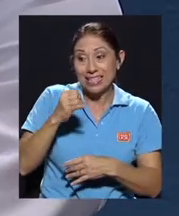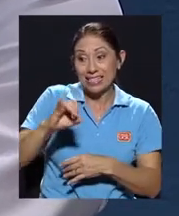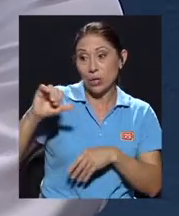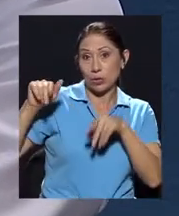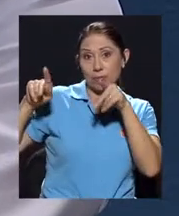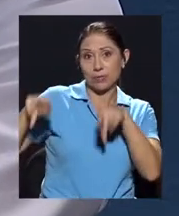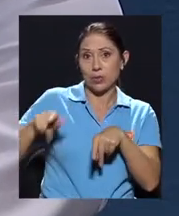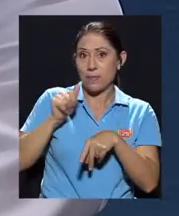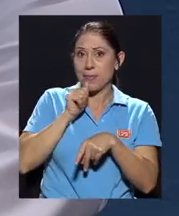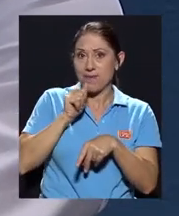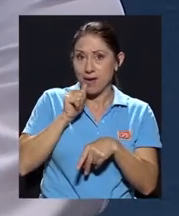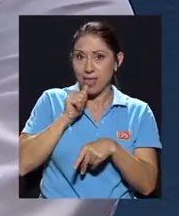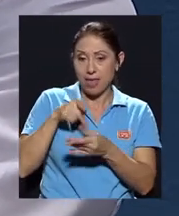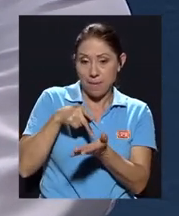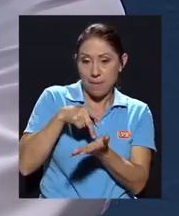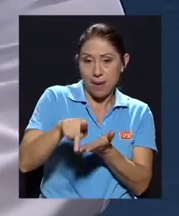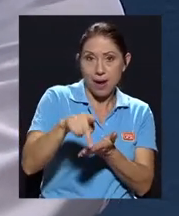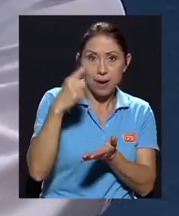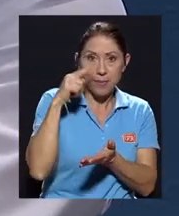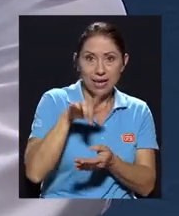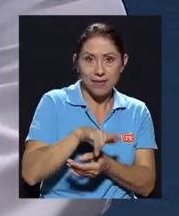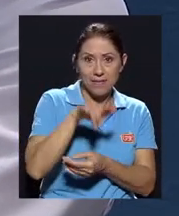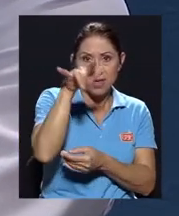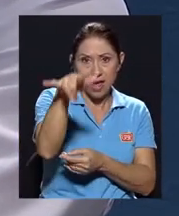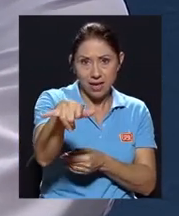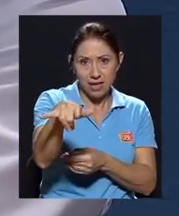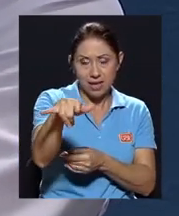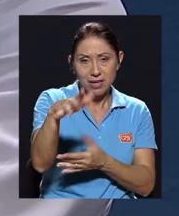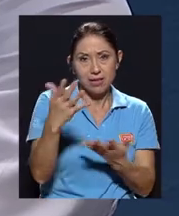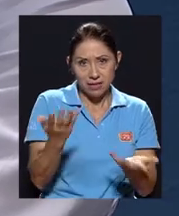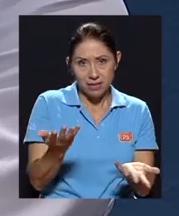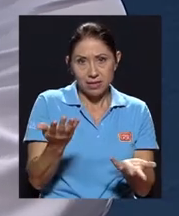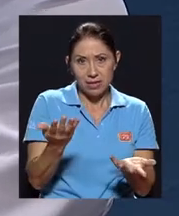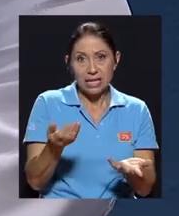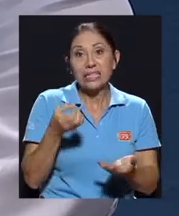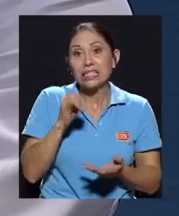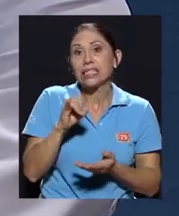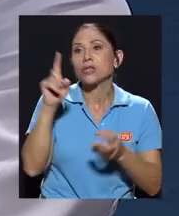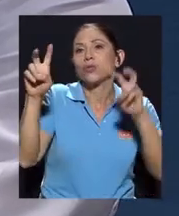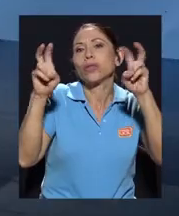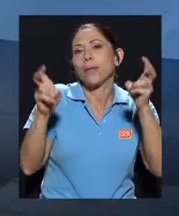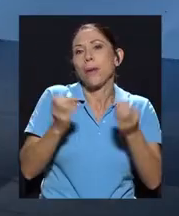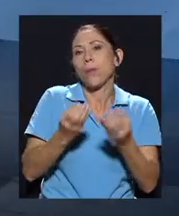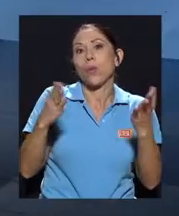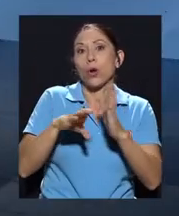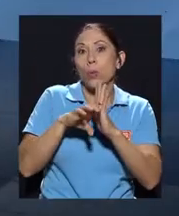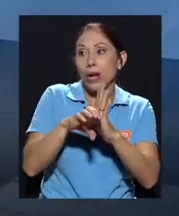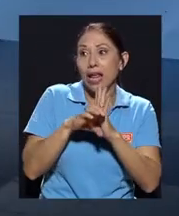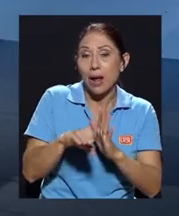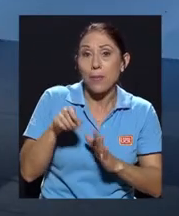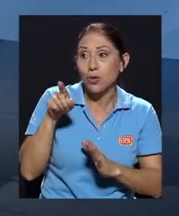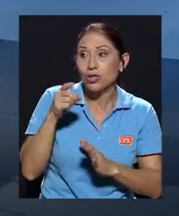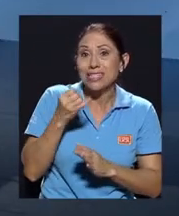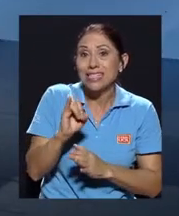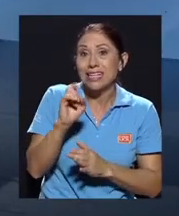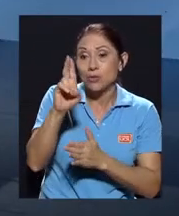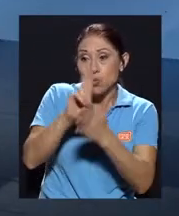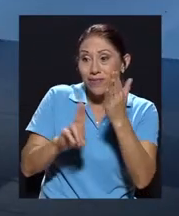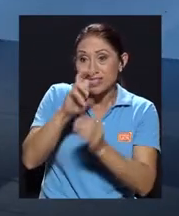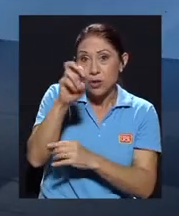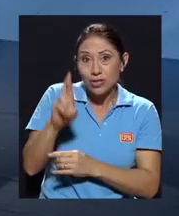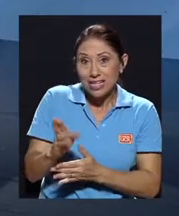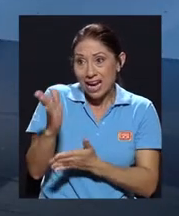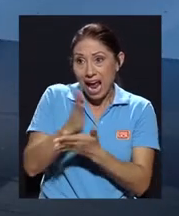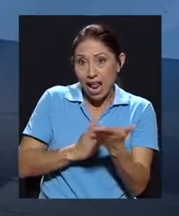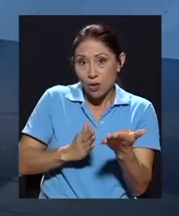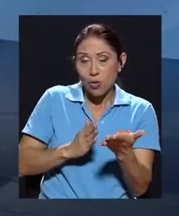tercero privado. O sea, obviamente si es ya un tema público, en el caso que usted nos pone, si hubiera sido la Universidad de Costa Rica, ahí sí no se declara. Pero si es un